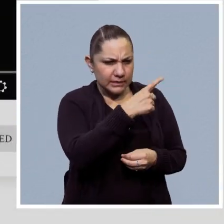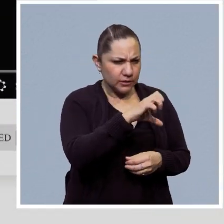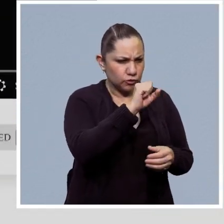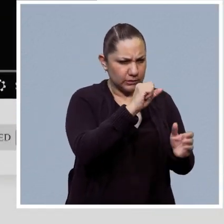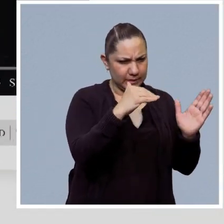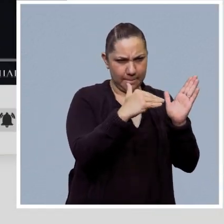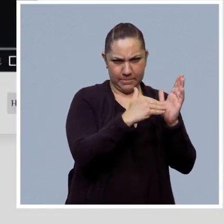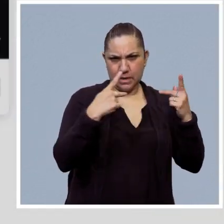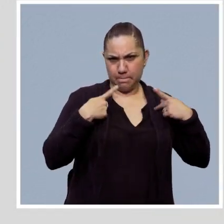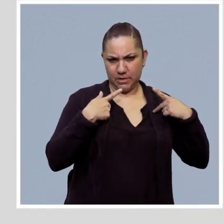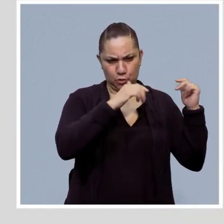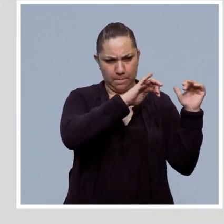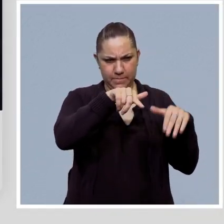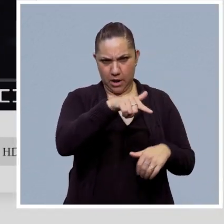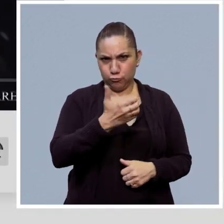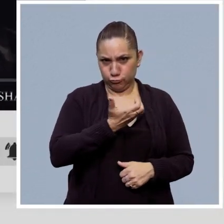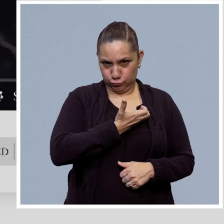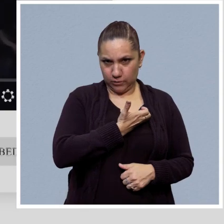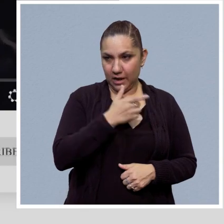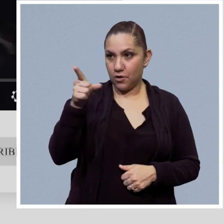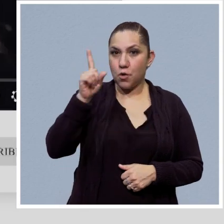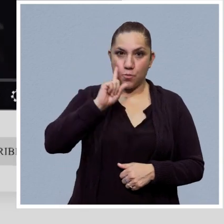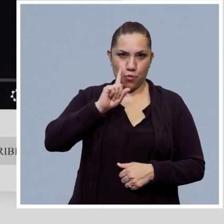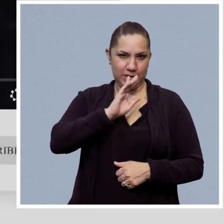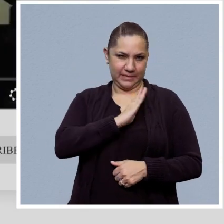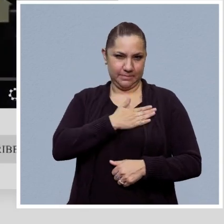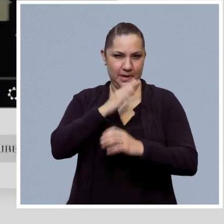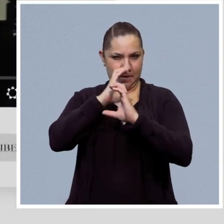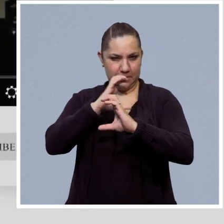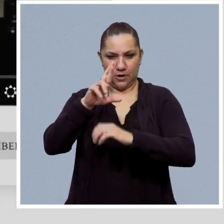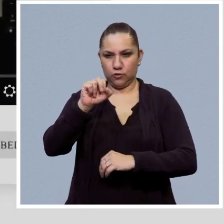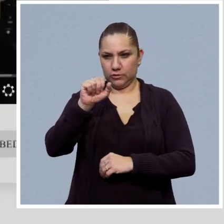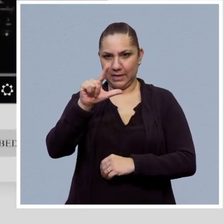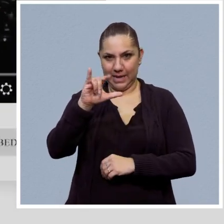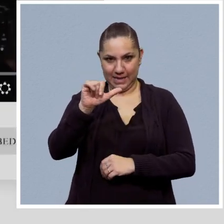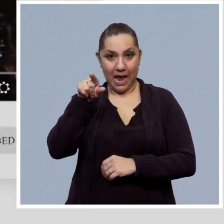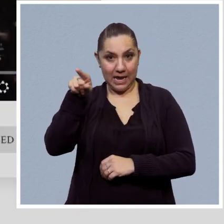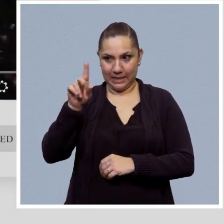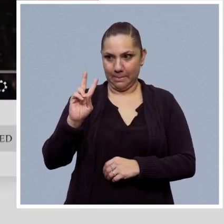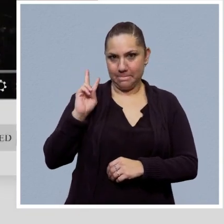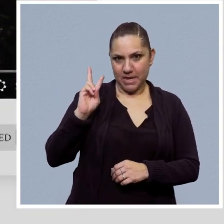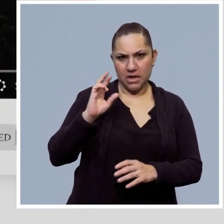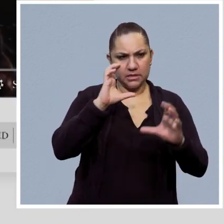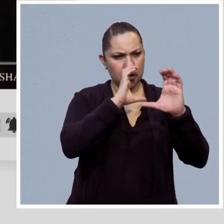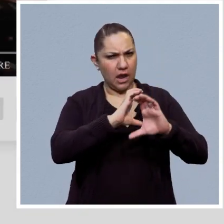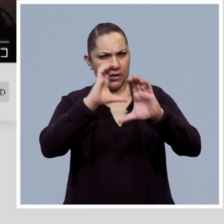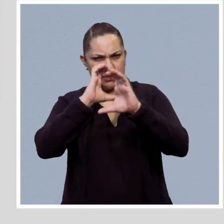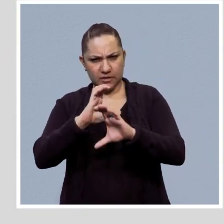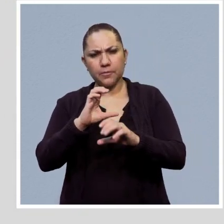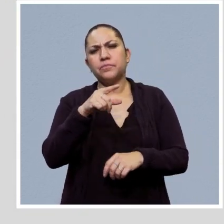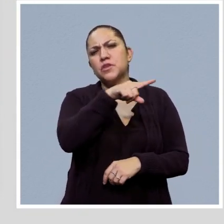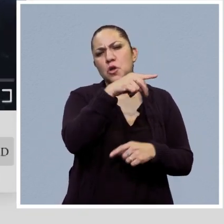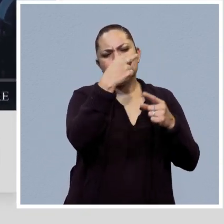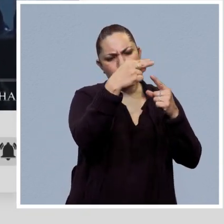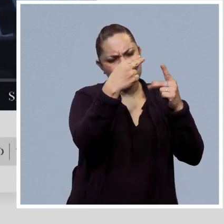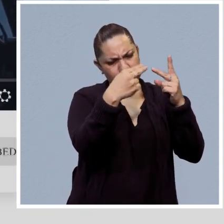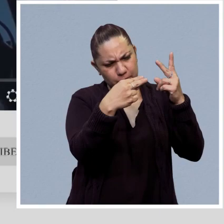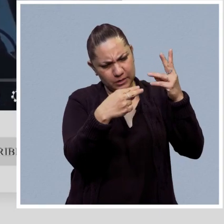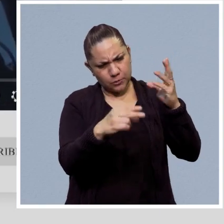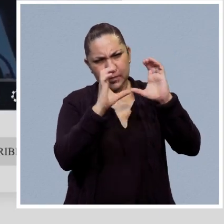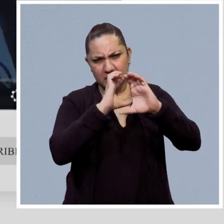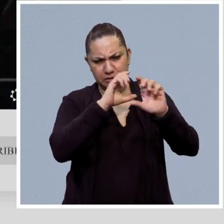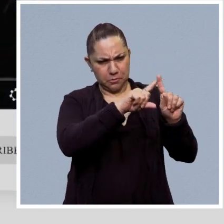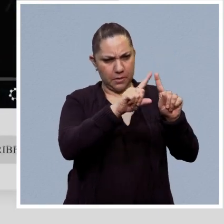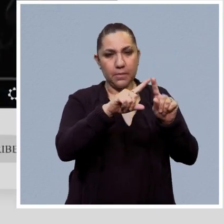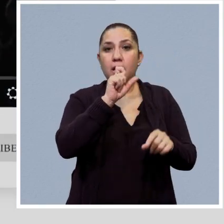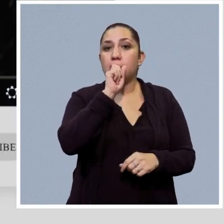aproximada de 160.000 asistentes al Zócalo Capitalino, la cantante española Rosalía dio su concierto el viernes pasado con canciones como